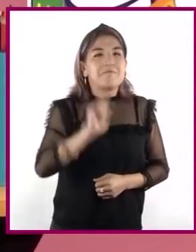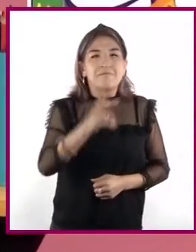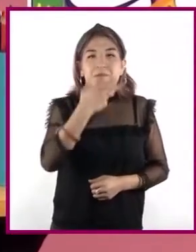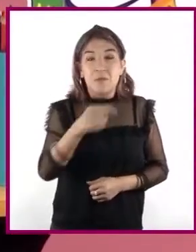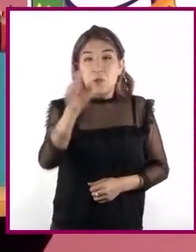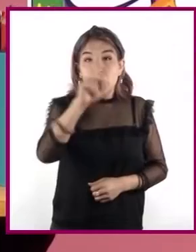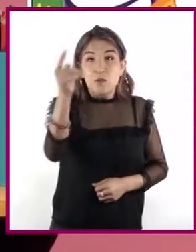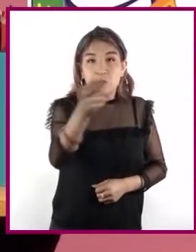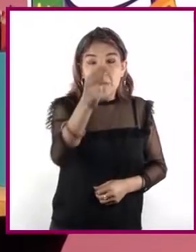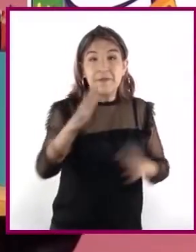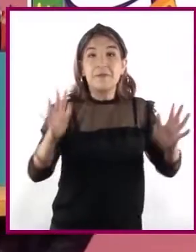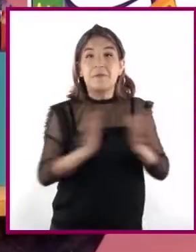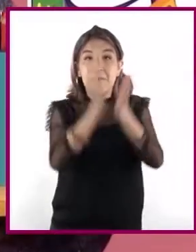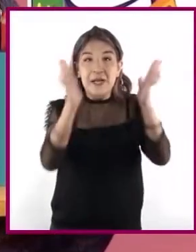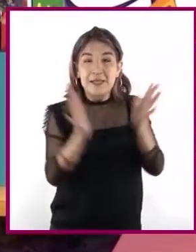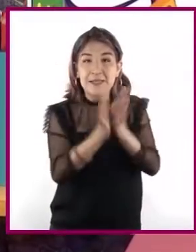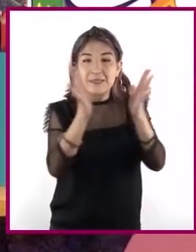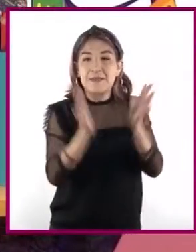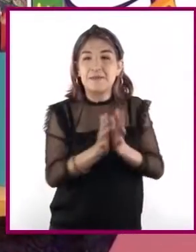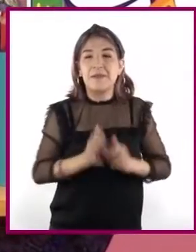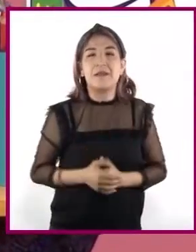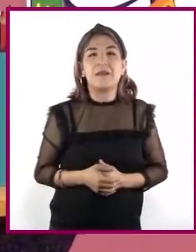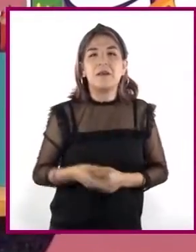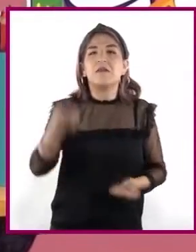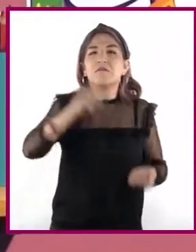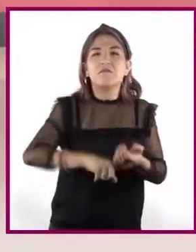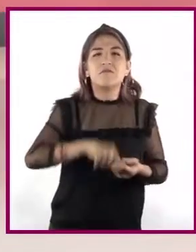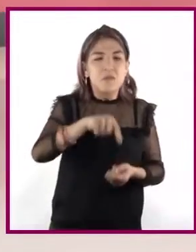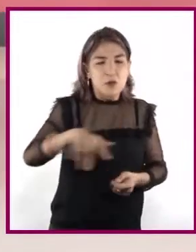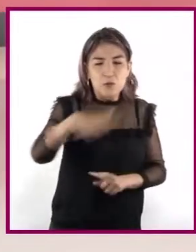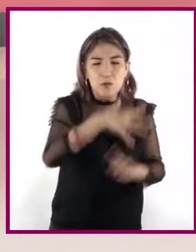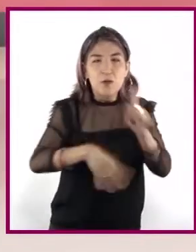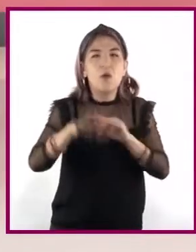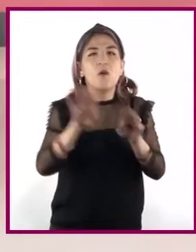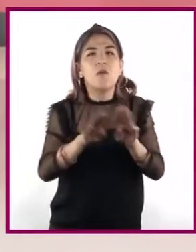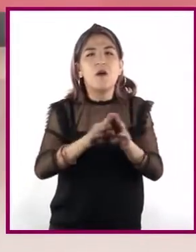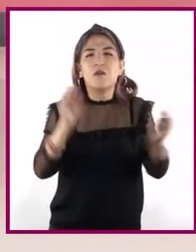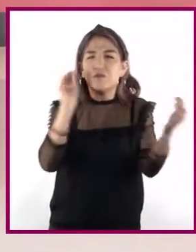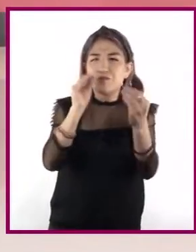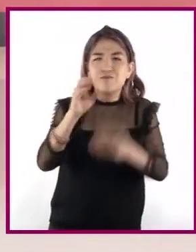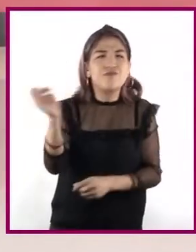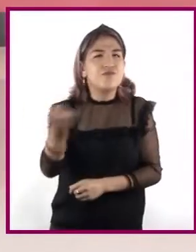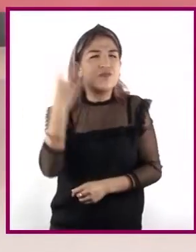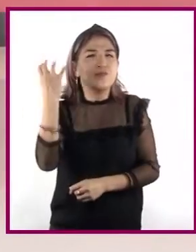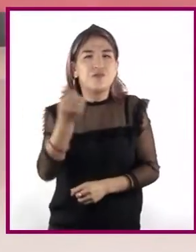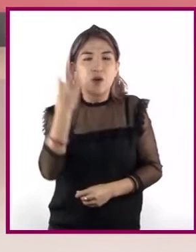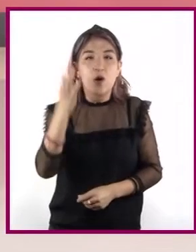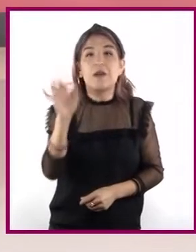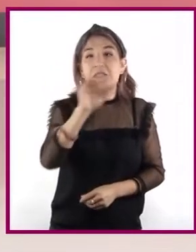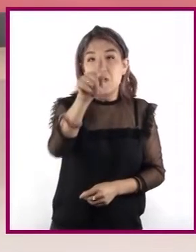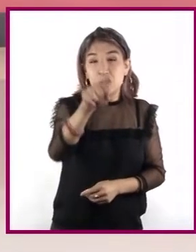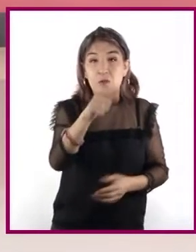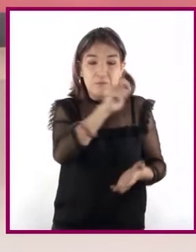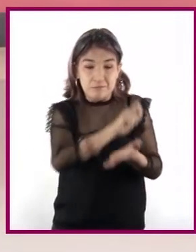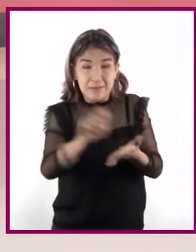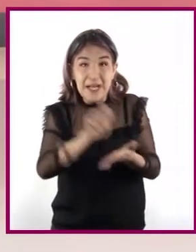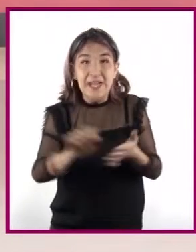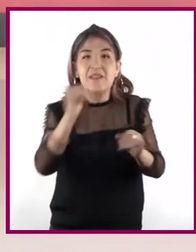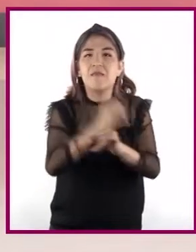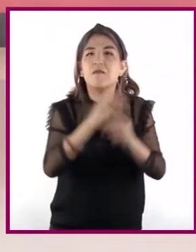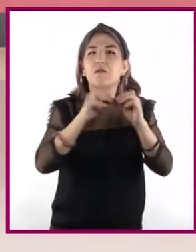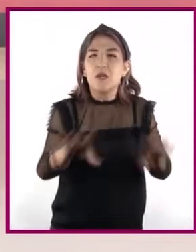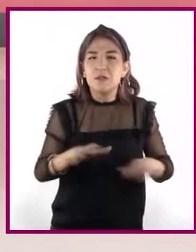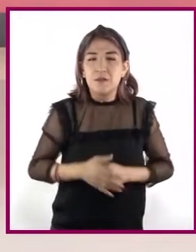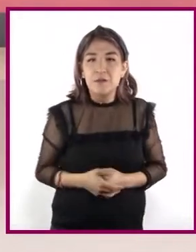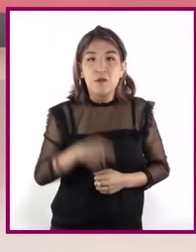cuando ustedes han participado en un panel de discusión o bien, escrito un texto, ¿cuánto